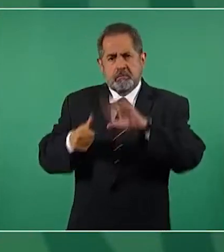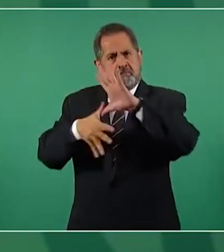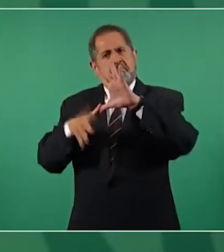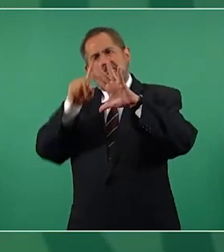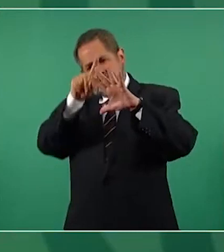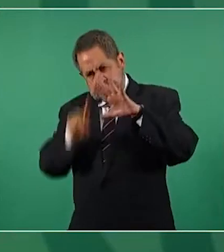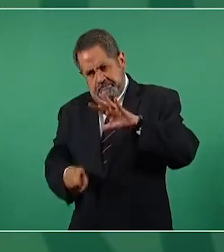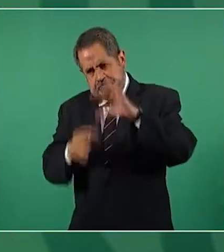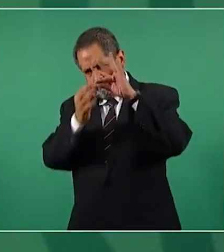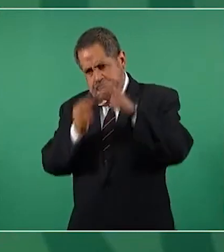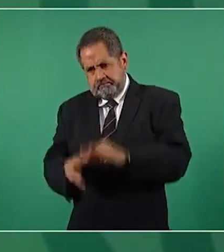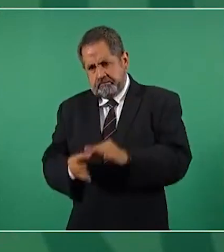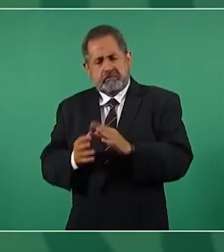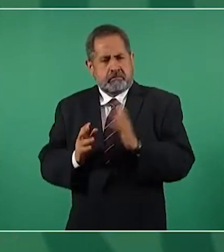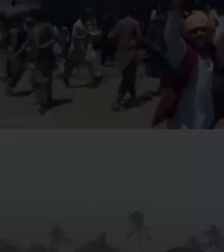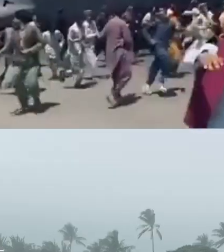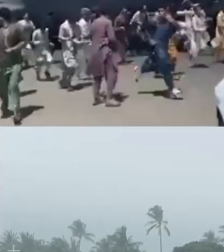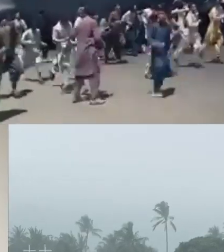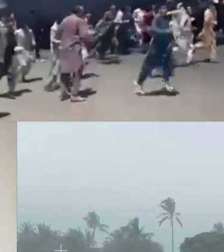homenaje es seguir el ejemplo.